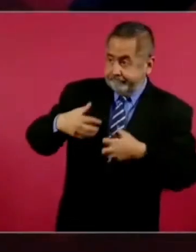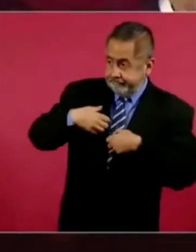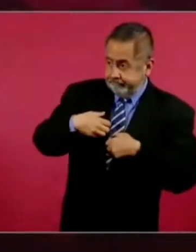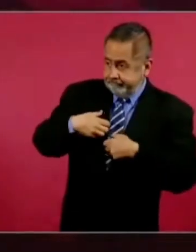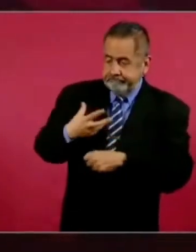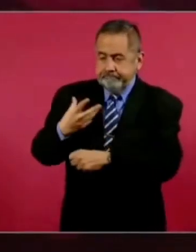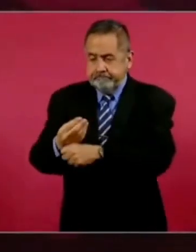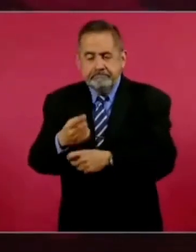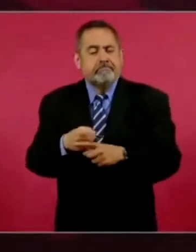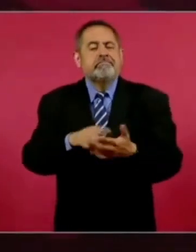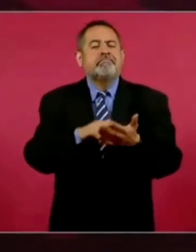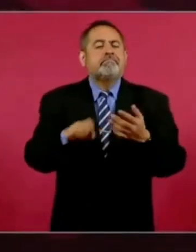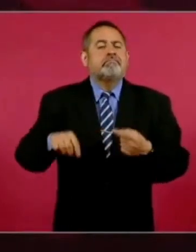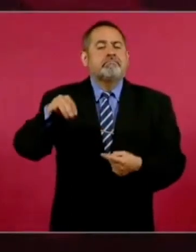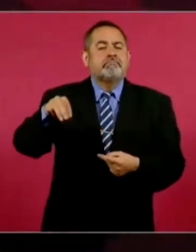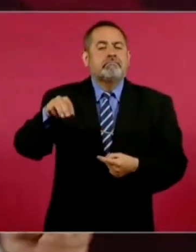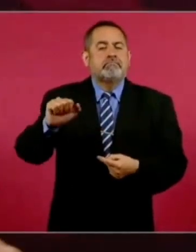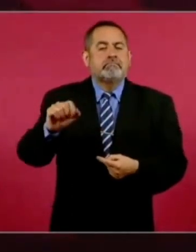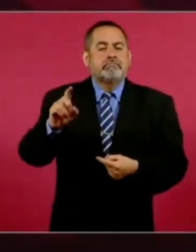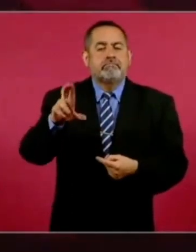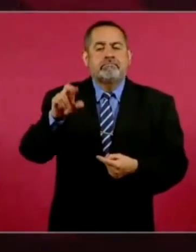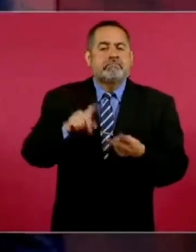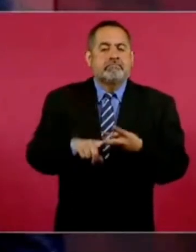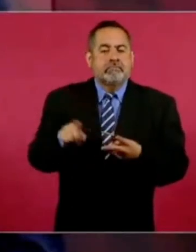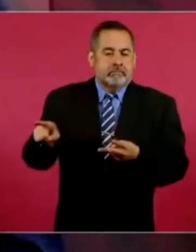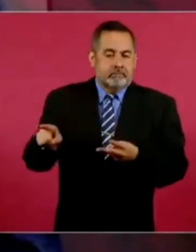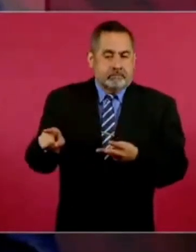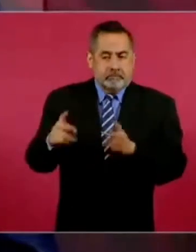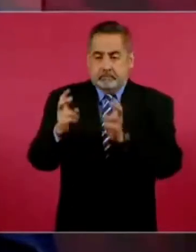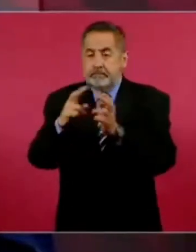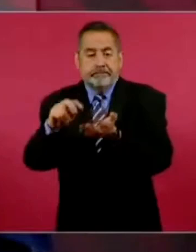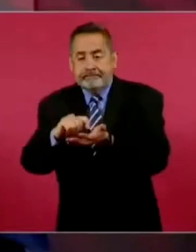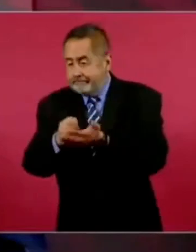esta Madero, que no tan pico,